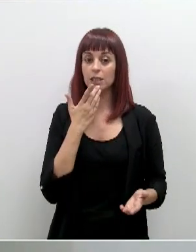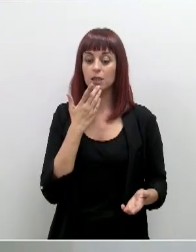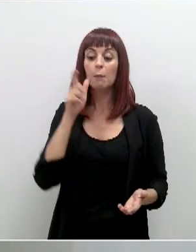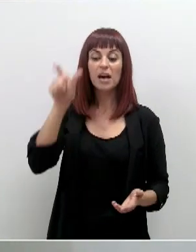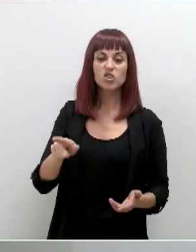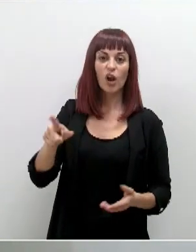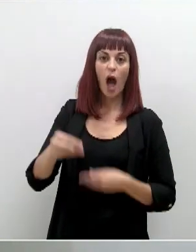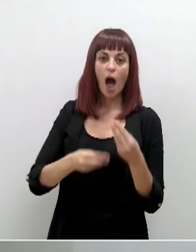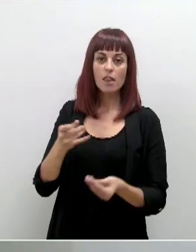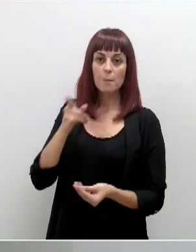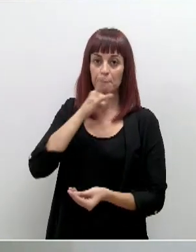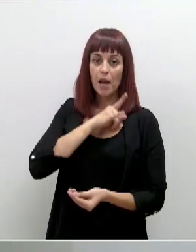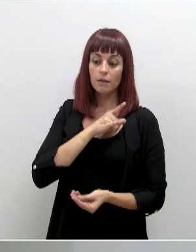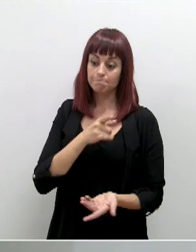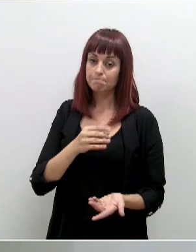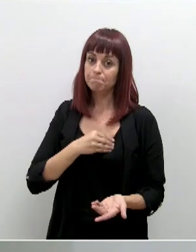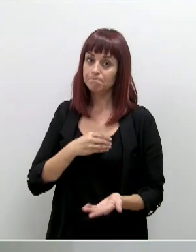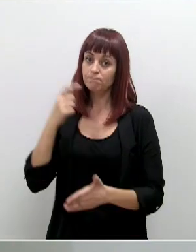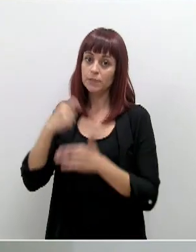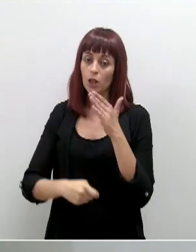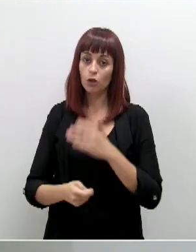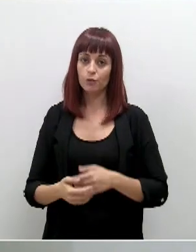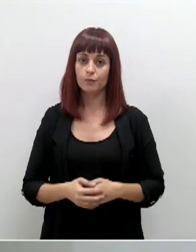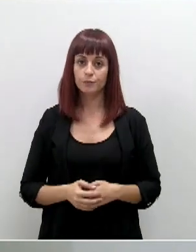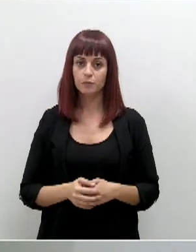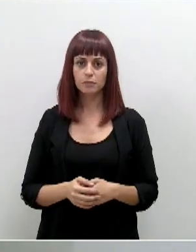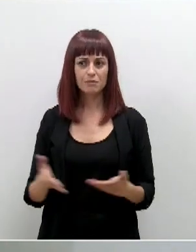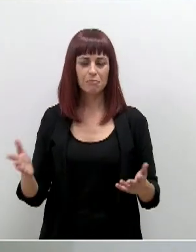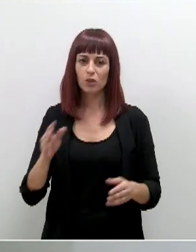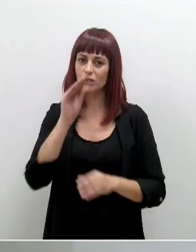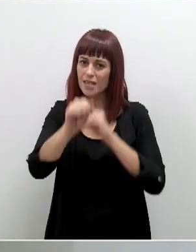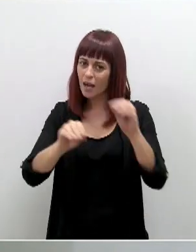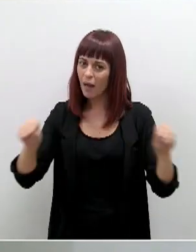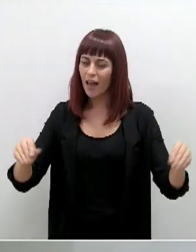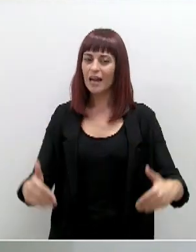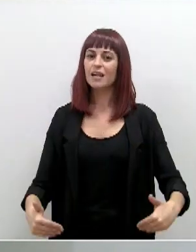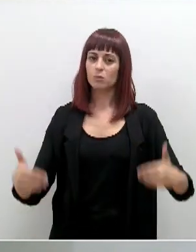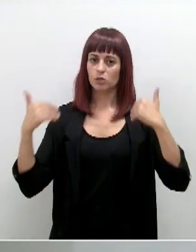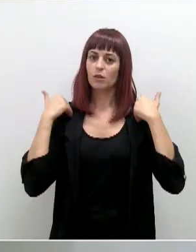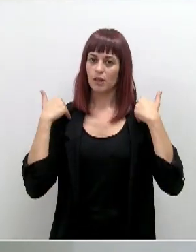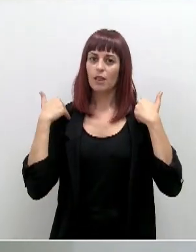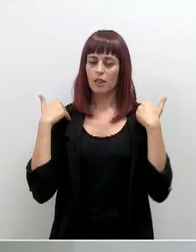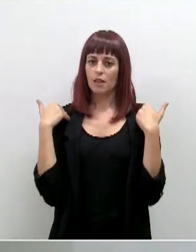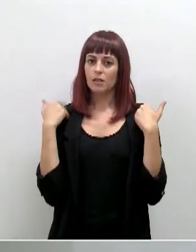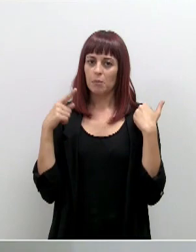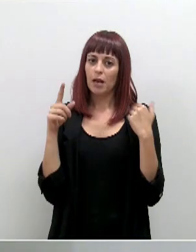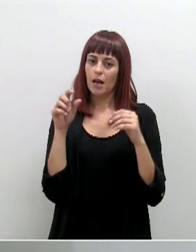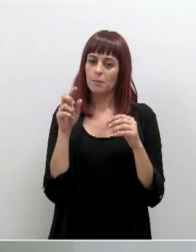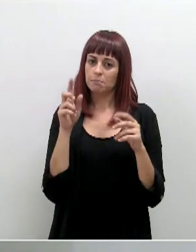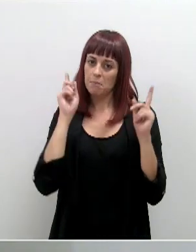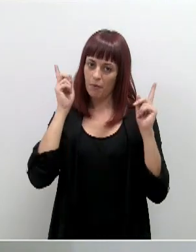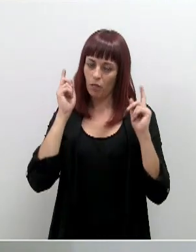persona que está haciendo las cosas mal, desgraciadamente se desancionará. Pero es una llamada sobre todo a la responsabilidad y a la prudencia.